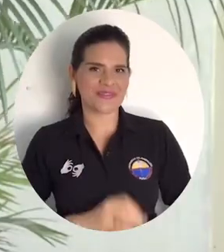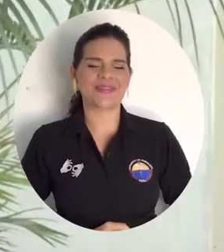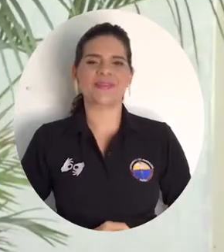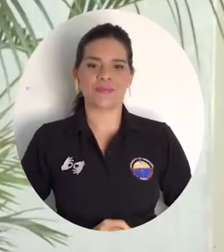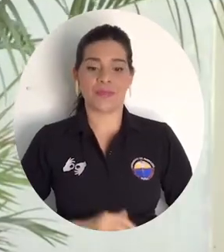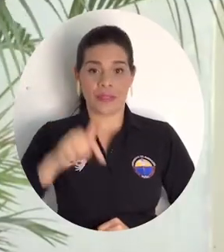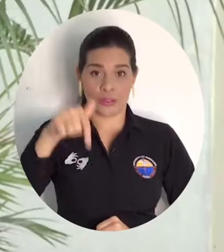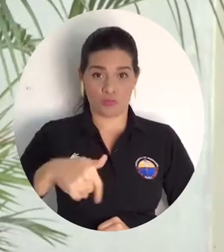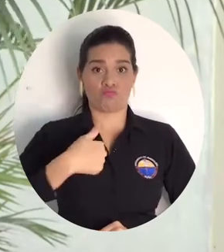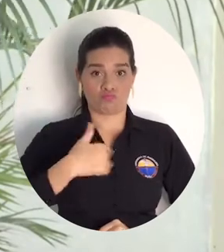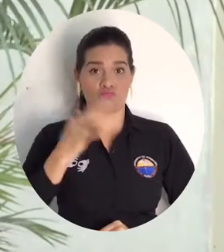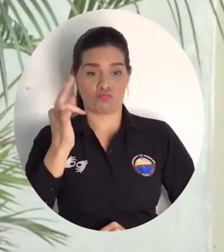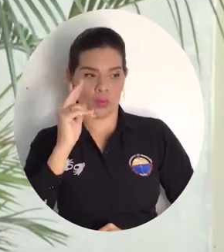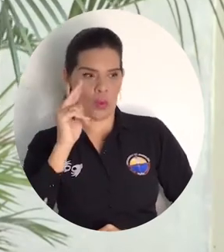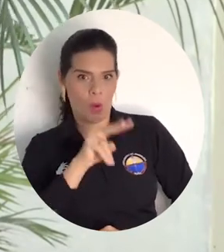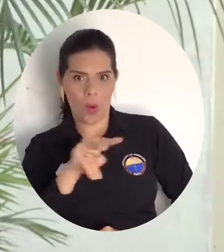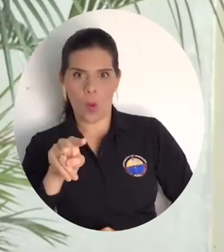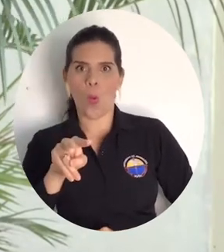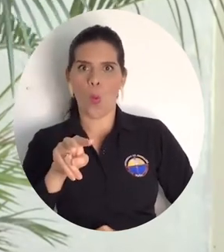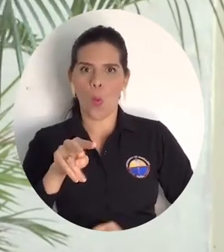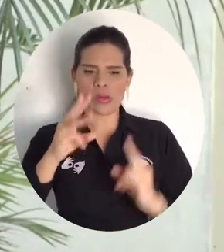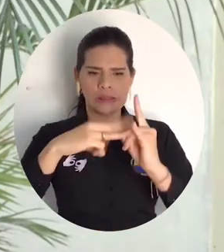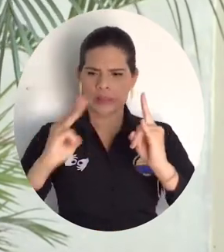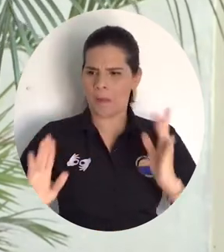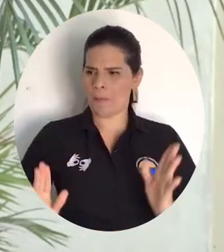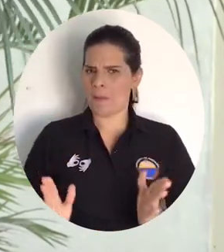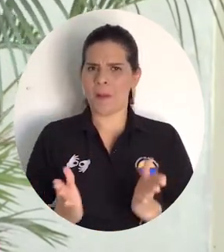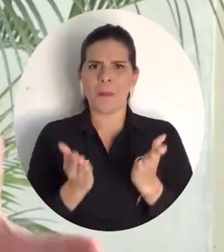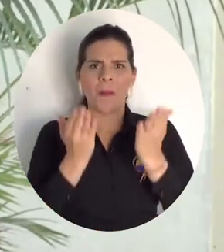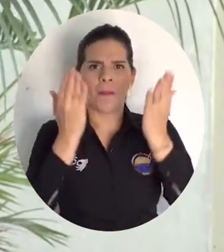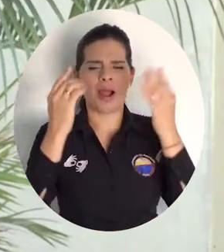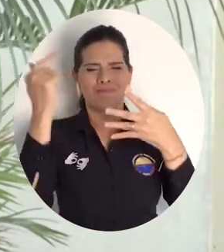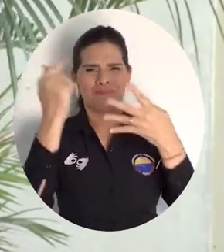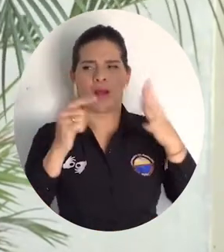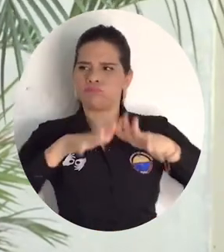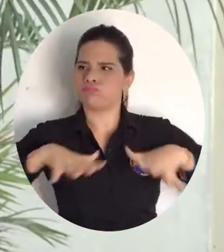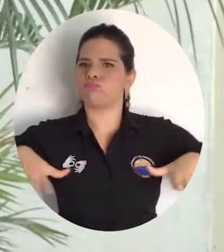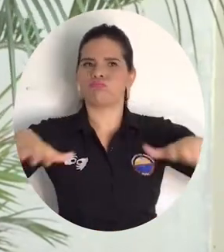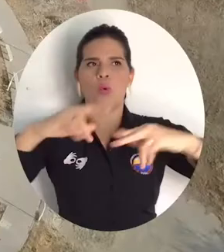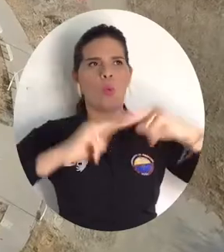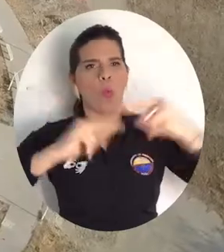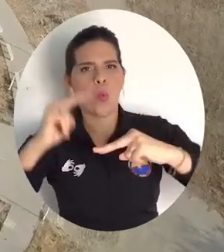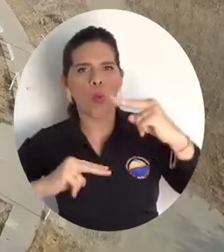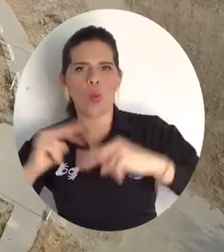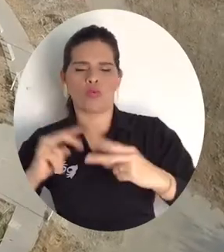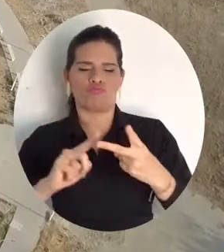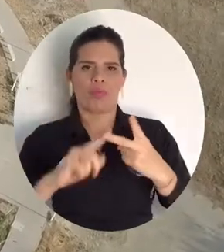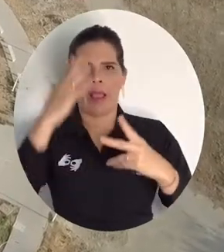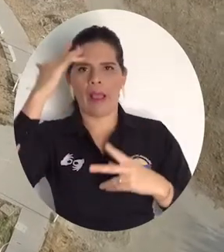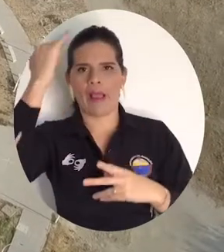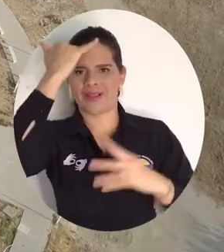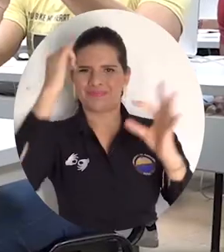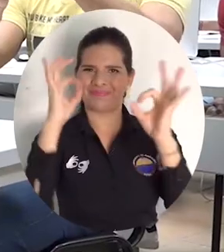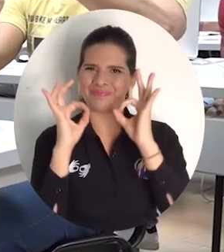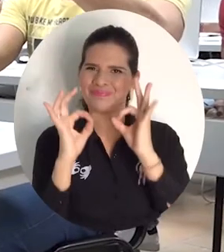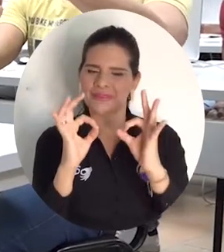indudablemente he podido observar cómo esta institución se ha venido desarrollando en todos los aspectos, en su infraestructura física, en